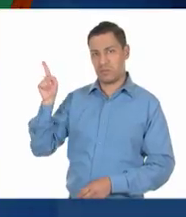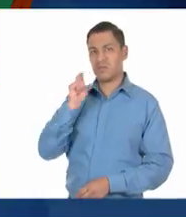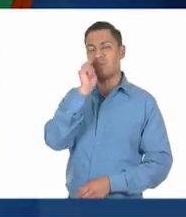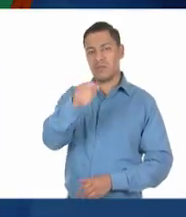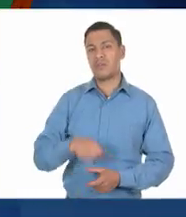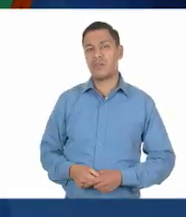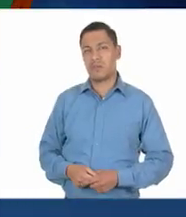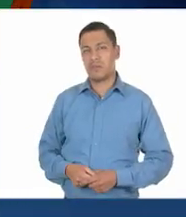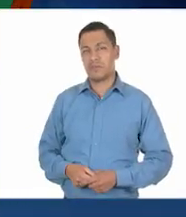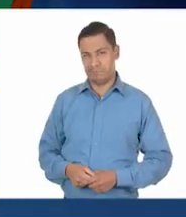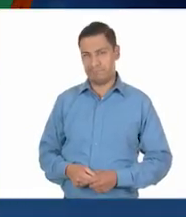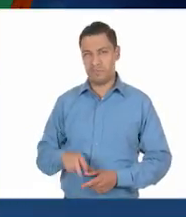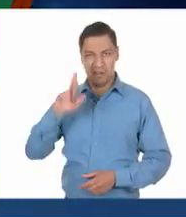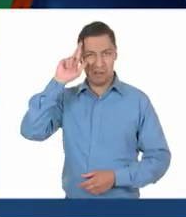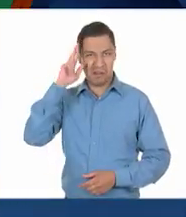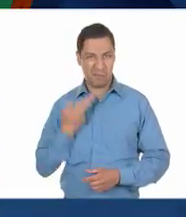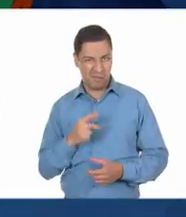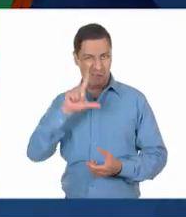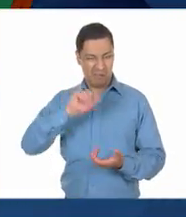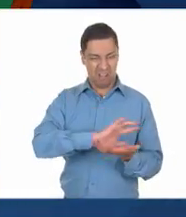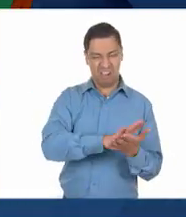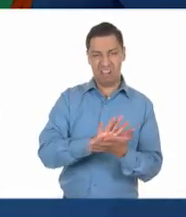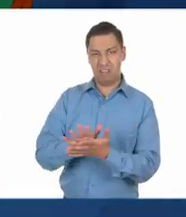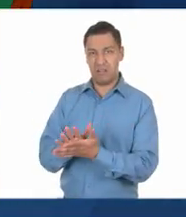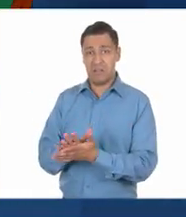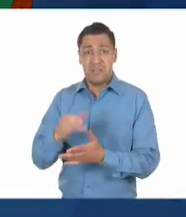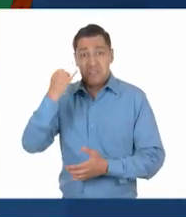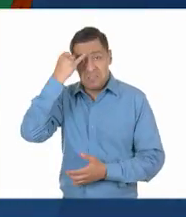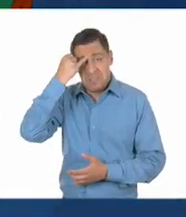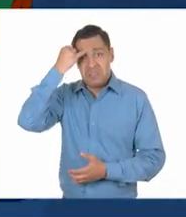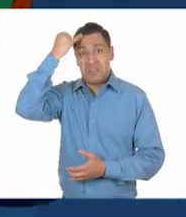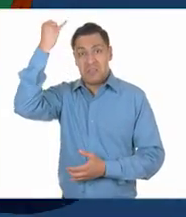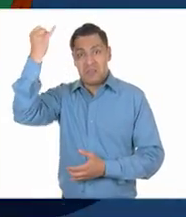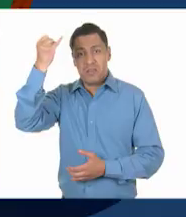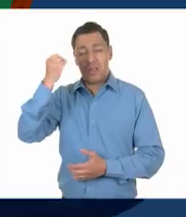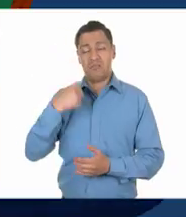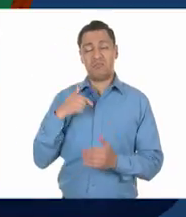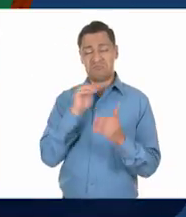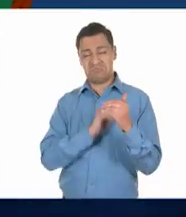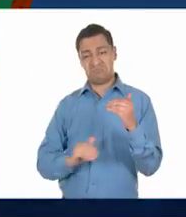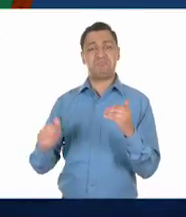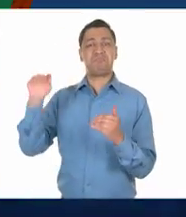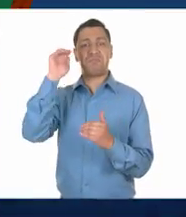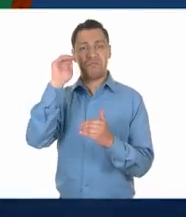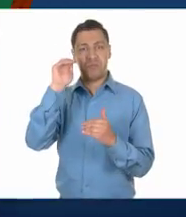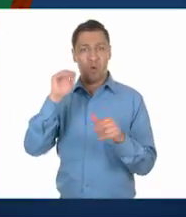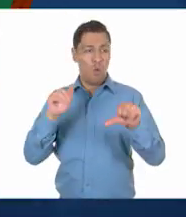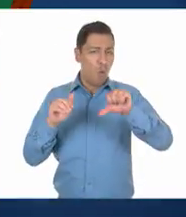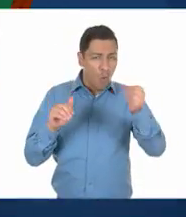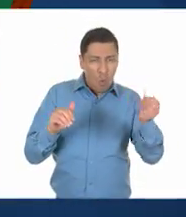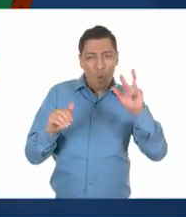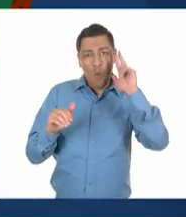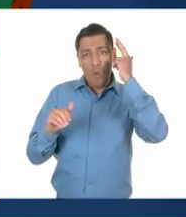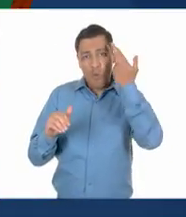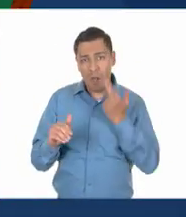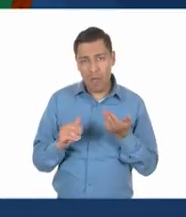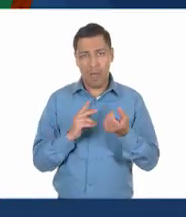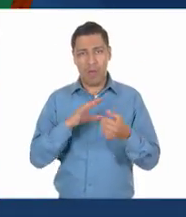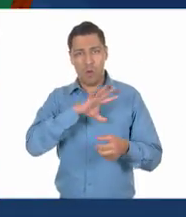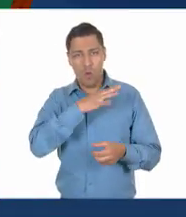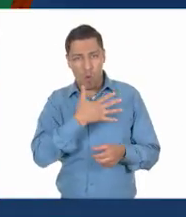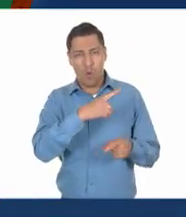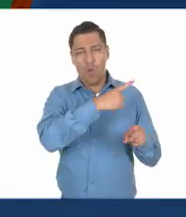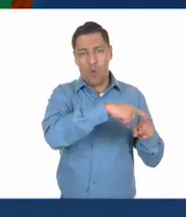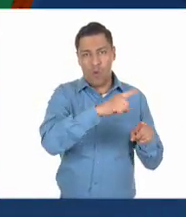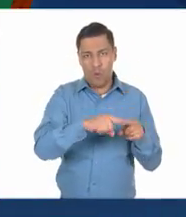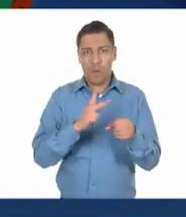Pues bueno, el racismo es la ideología que define la superioridad de unas personas frente a otras, con base